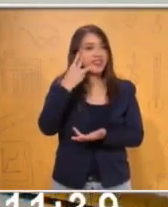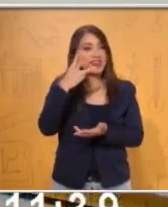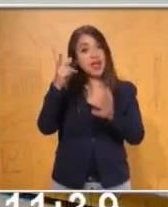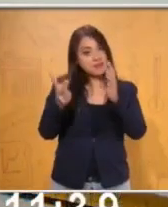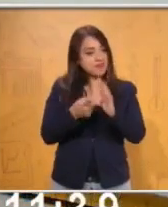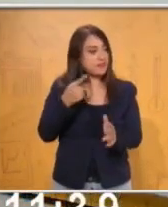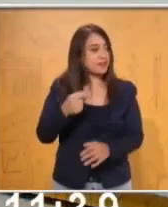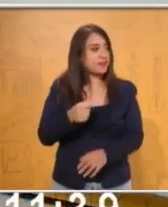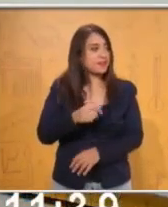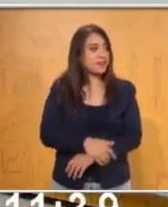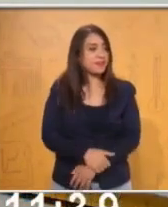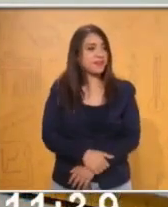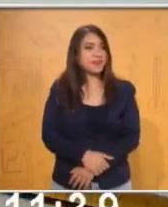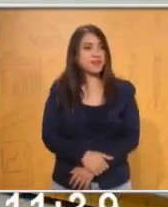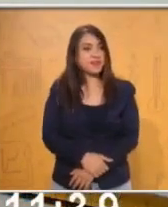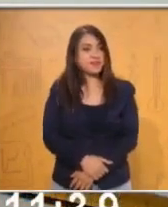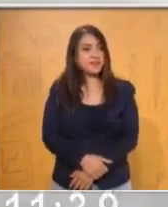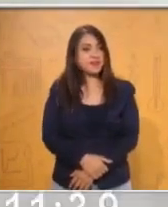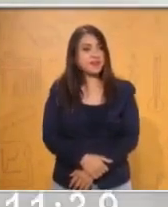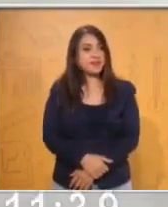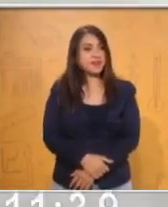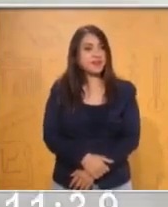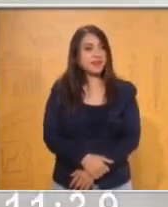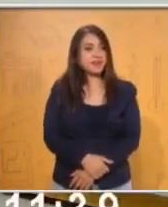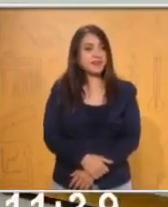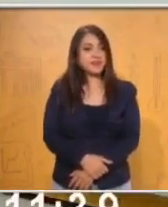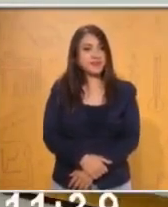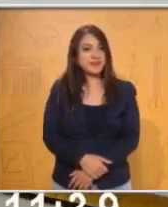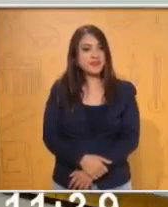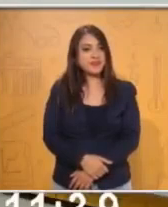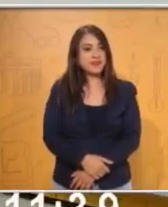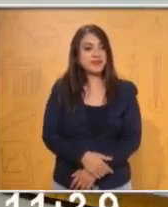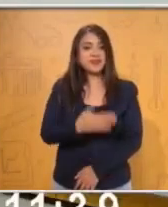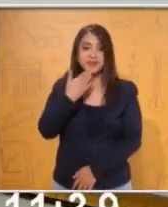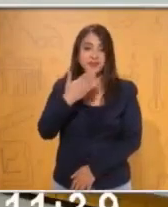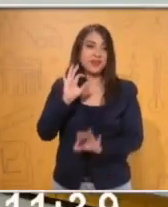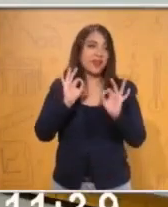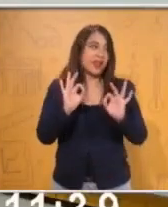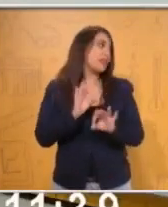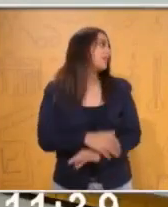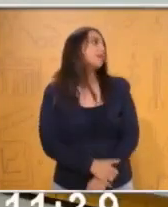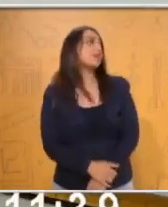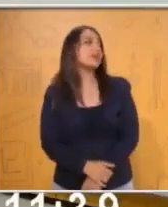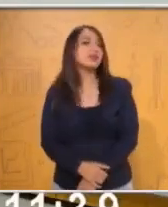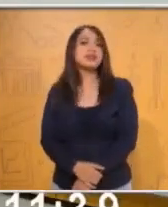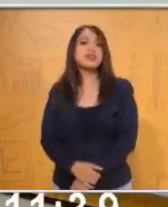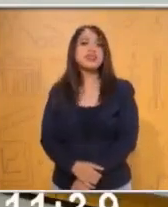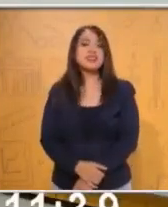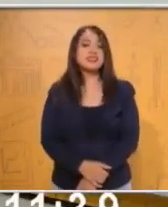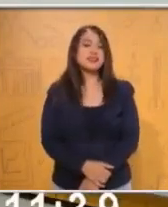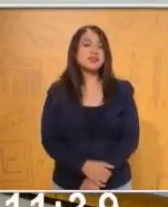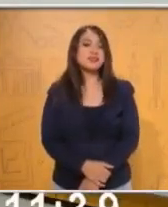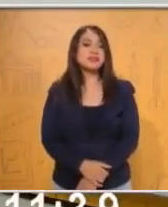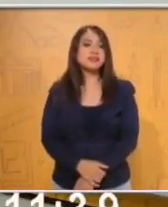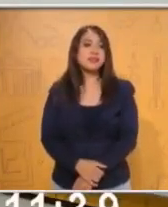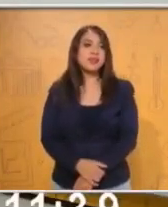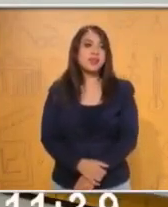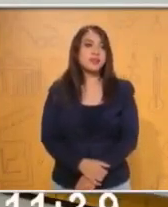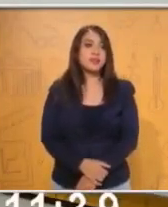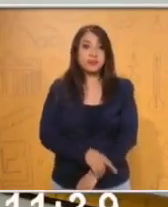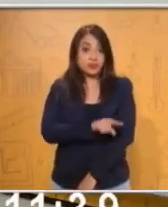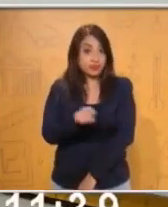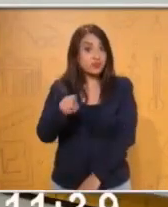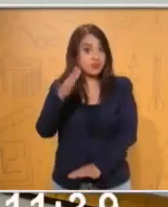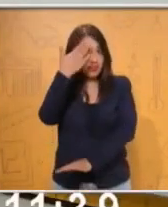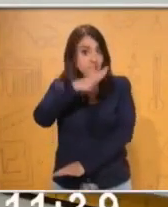Ya, uno, dos, tres. ¡Excelente! Para este traje de tenis el día de hoy. Muy bien, amiguitos, ¿ya hicieron